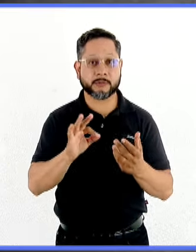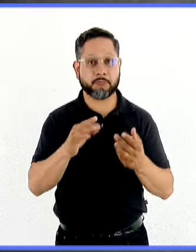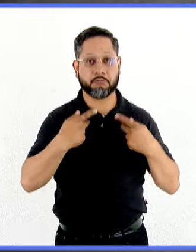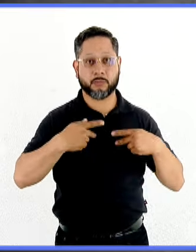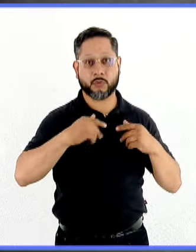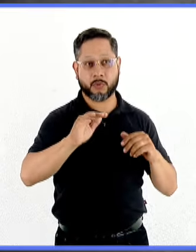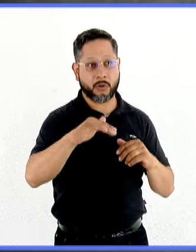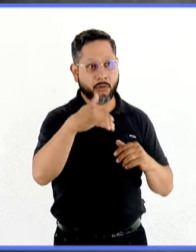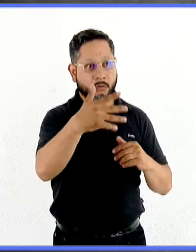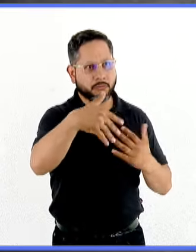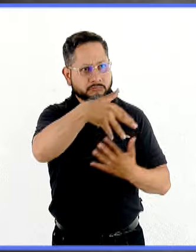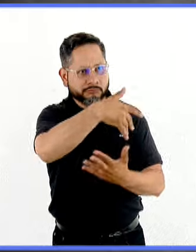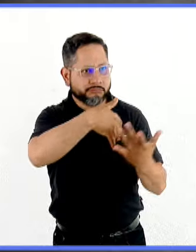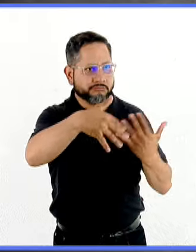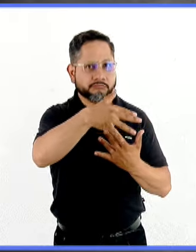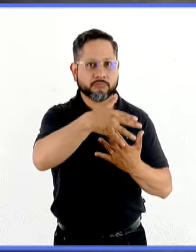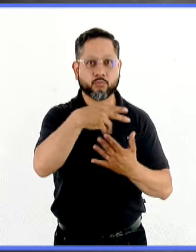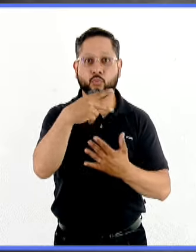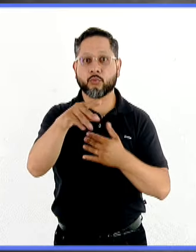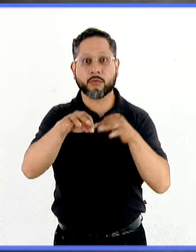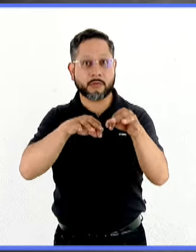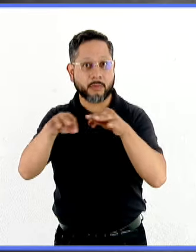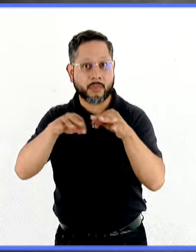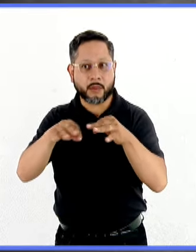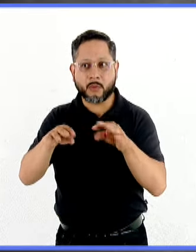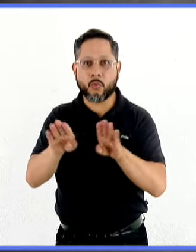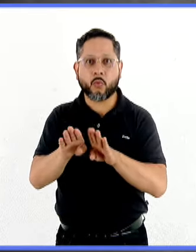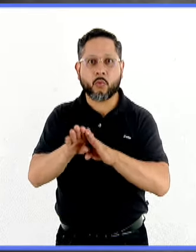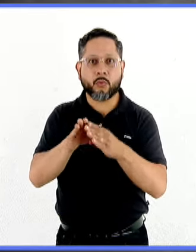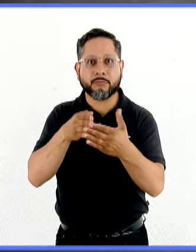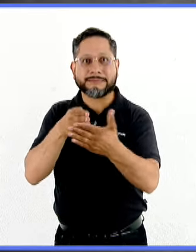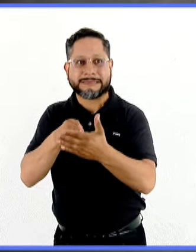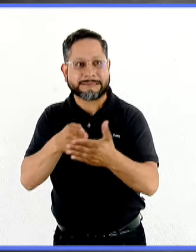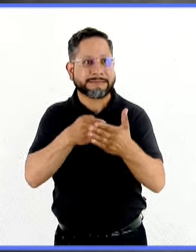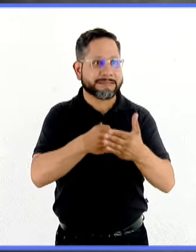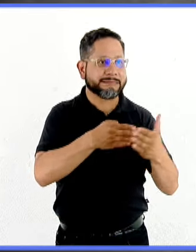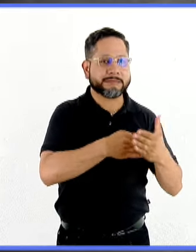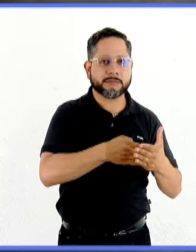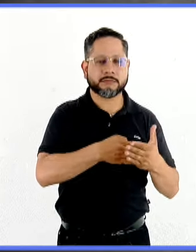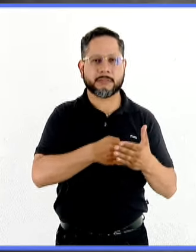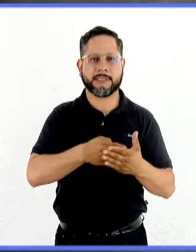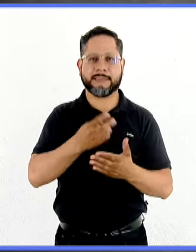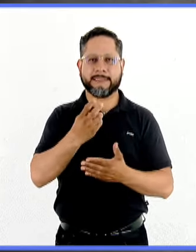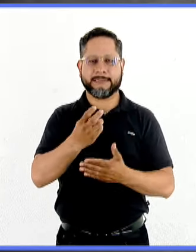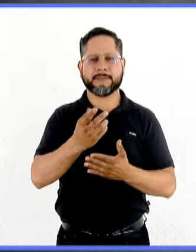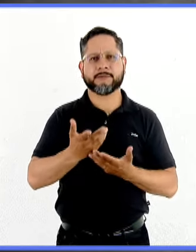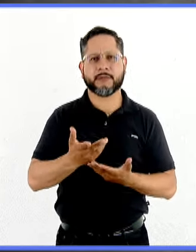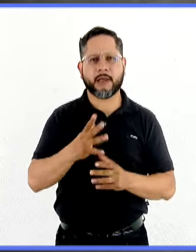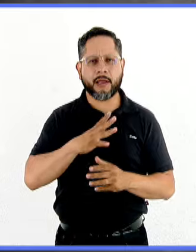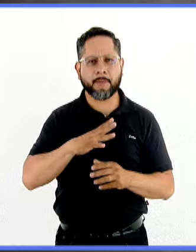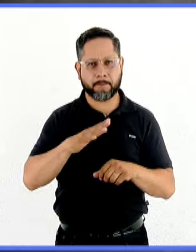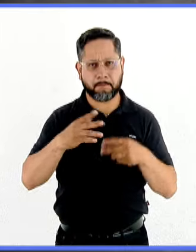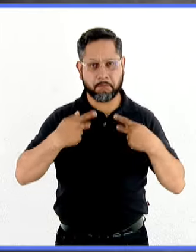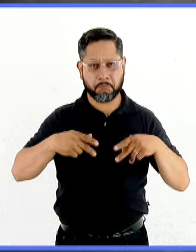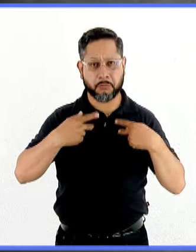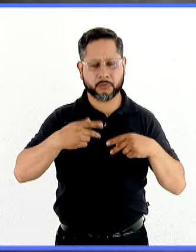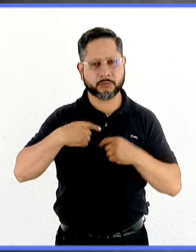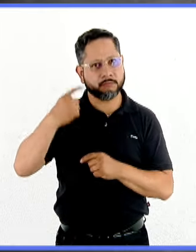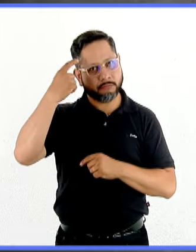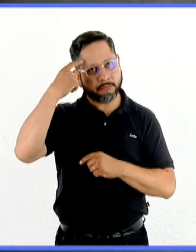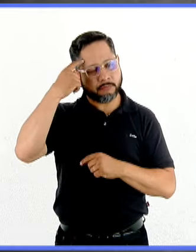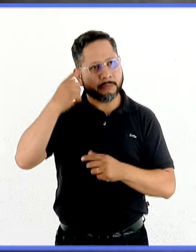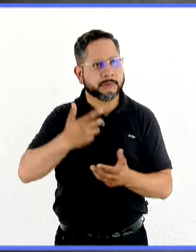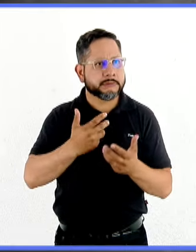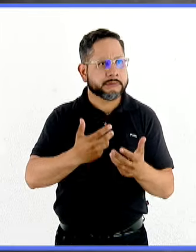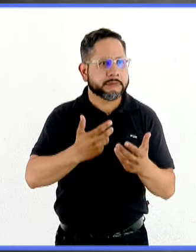demás, qué tanto altera su actividad laboral, qué tanto altera su funcionalidad cotidiana. Entonces, existen personas que pueden tener pensamientos